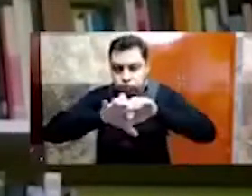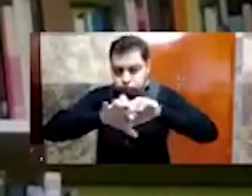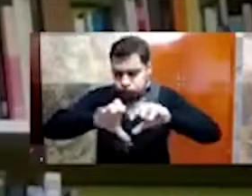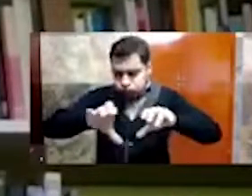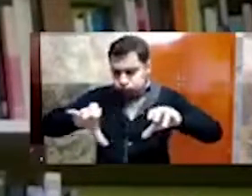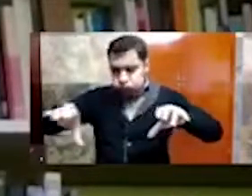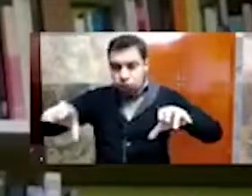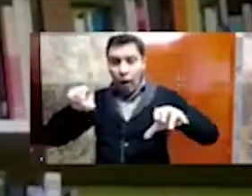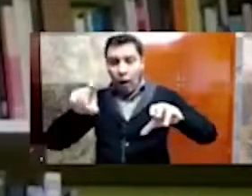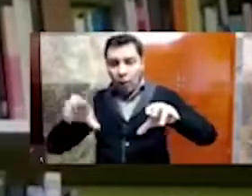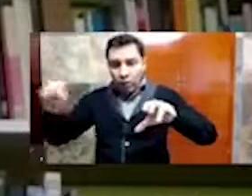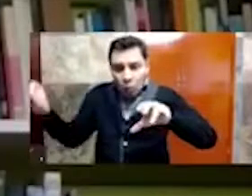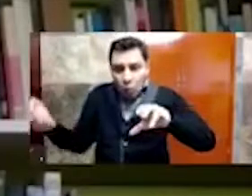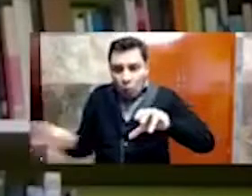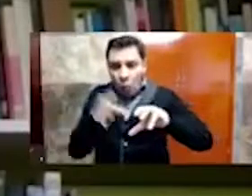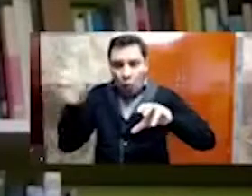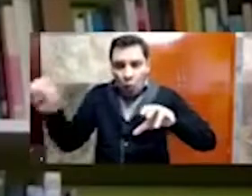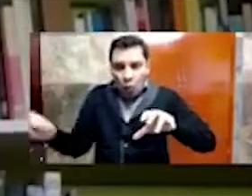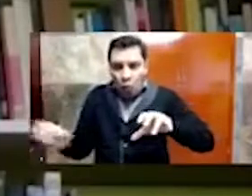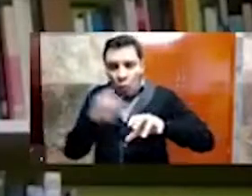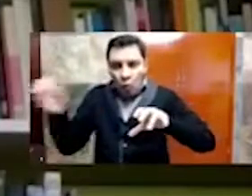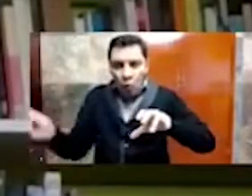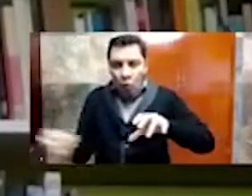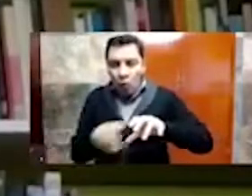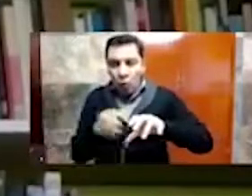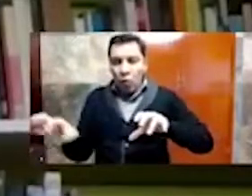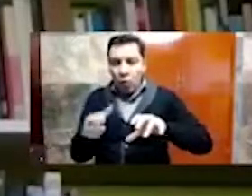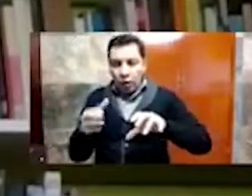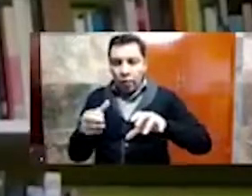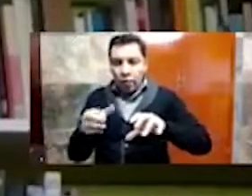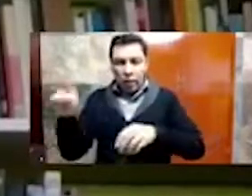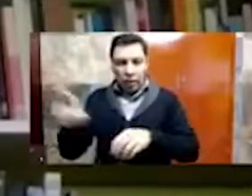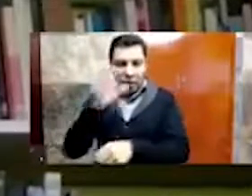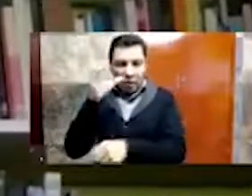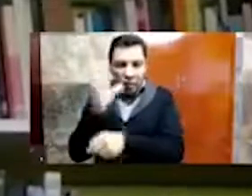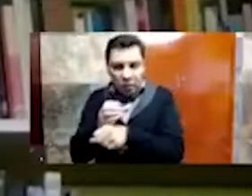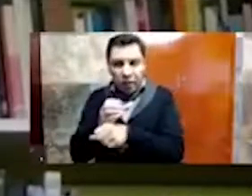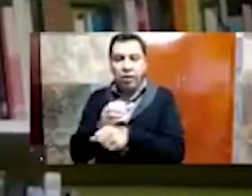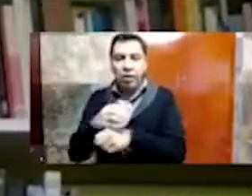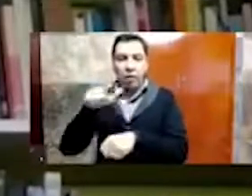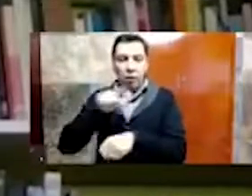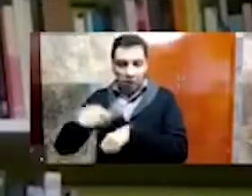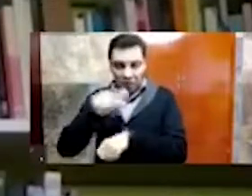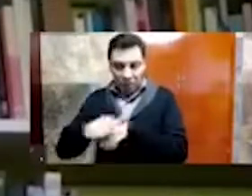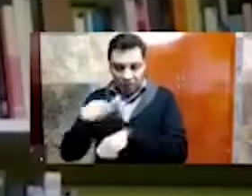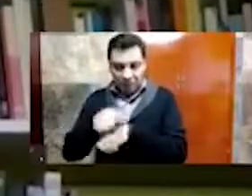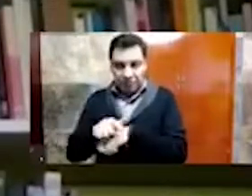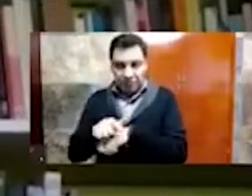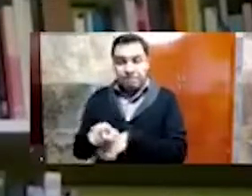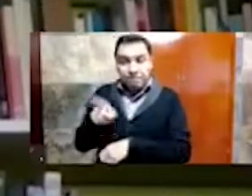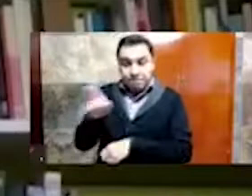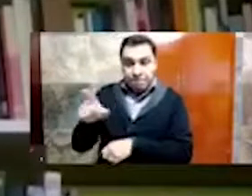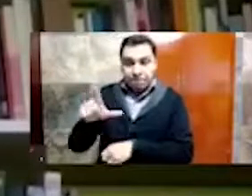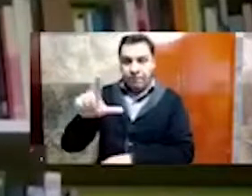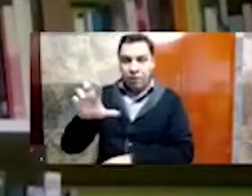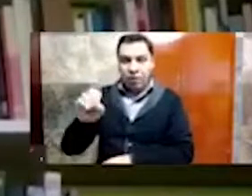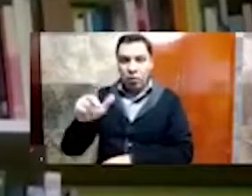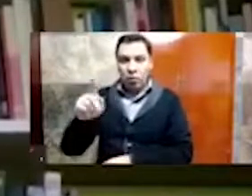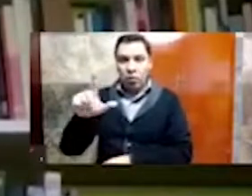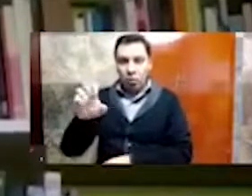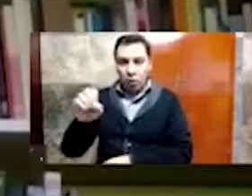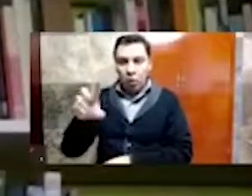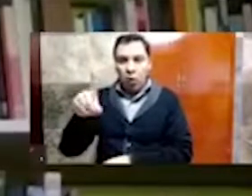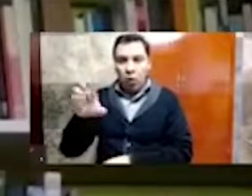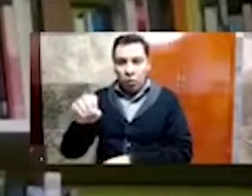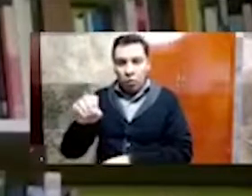de, de la, de la calle de República de Guatemala. Y pues, don Leopoldo Batres hace todo un registro de lo que